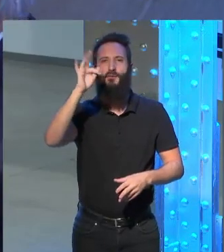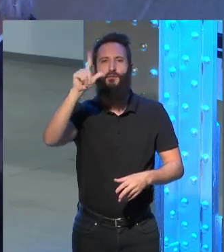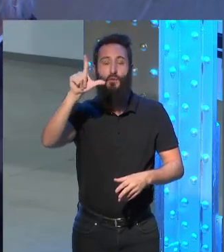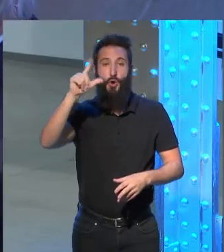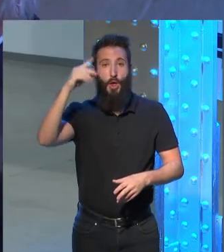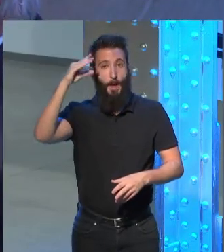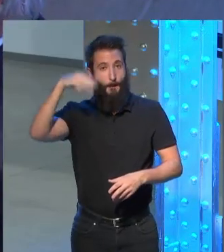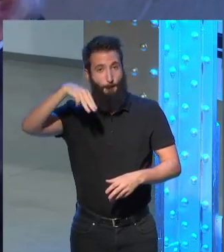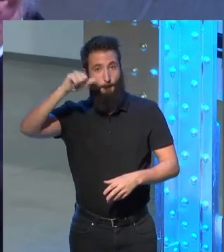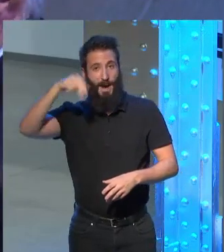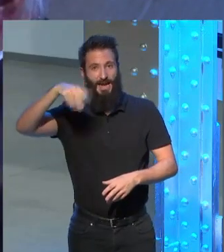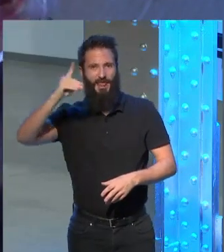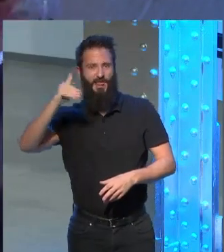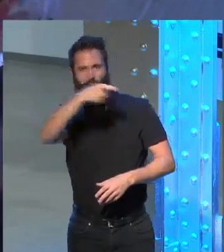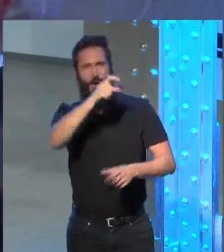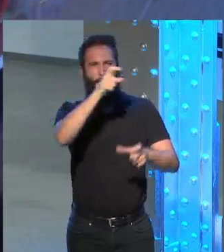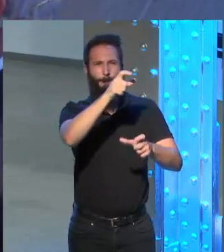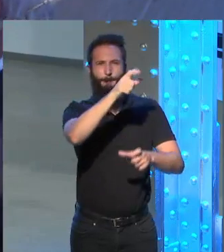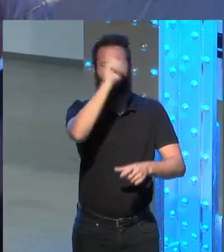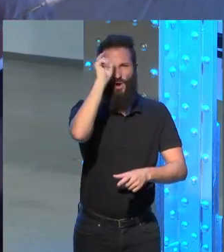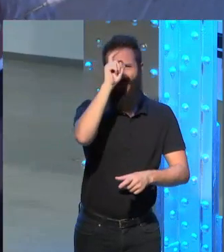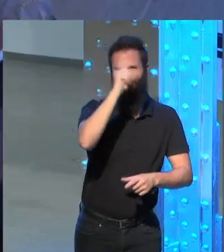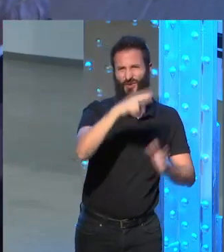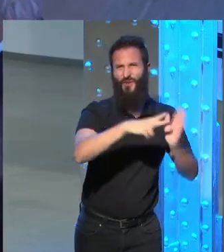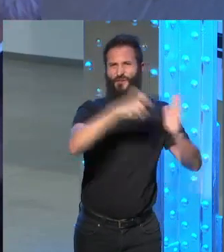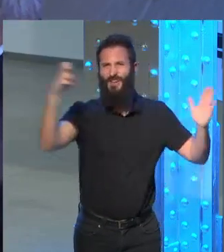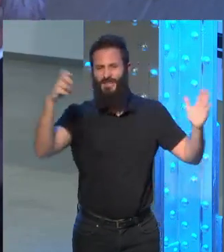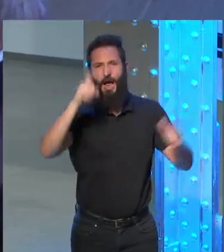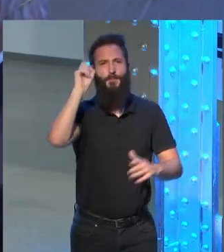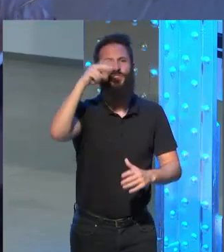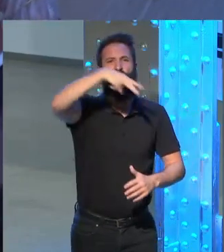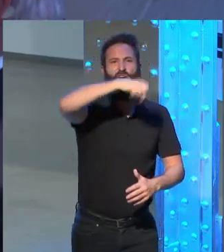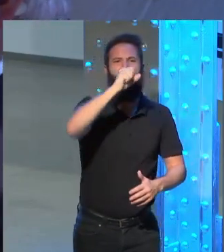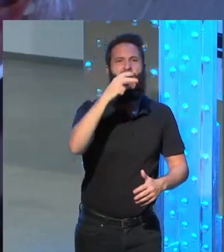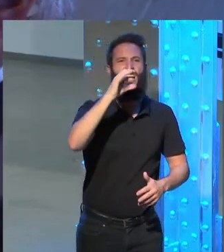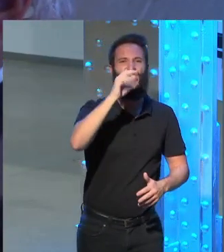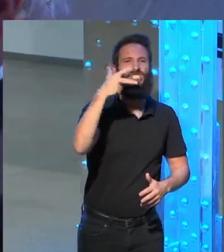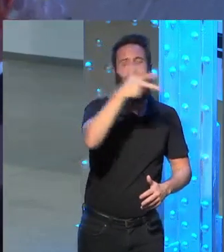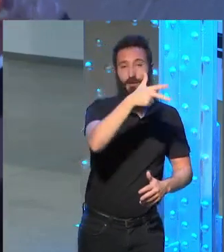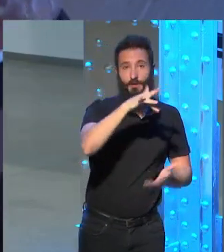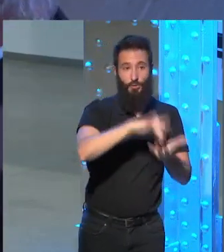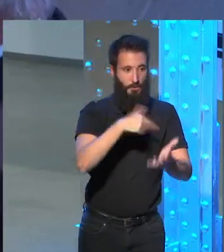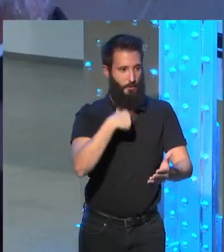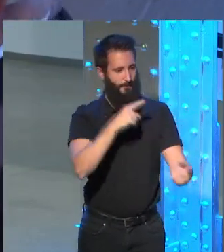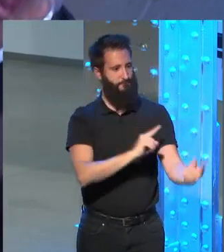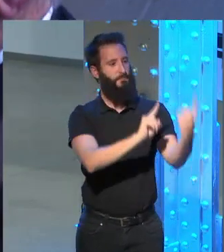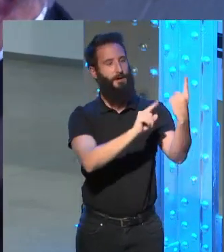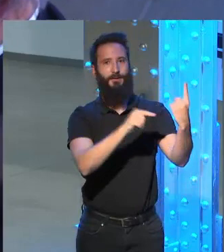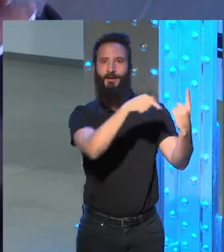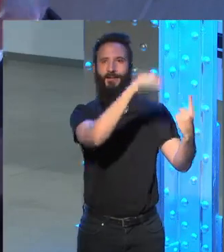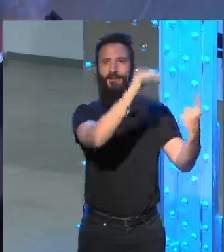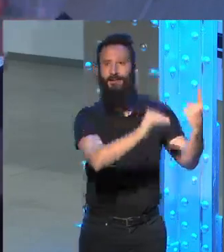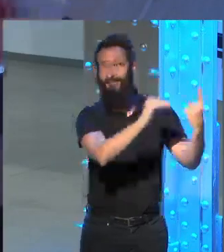John Nash Nash el profesor Nash que lo conocí en persona era muy bajito y de pronto